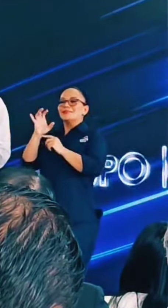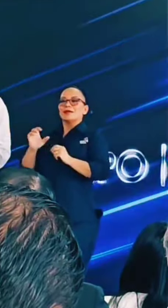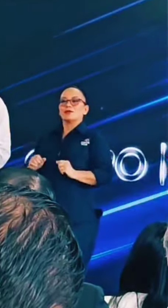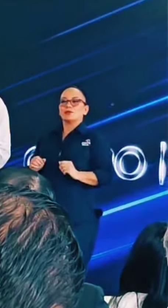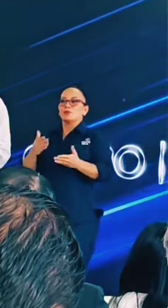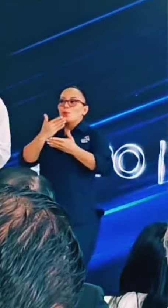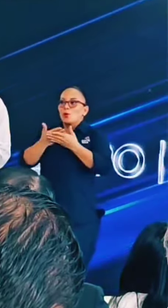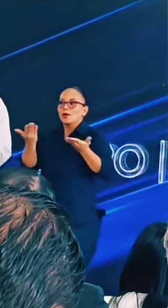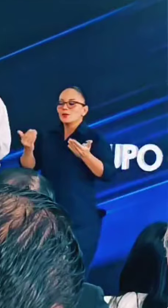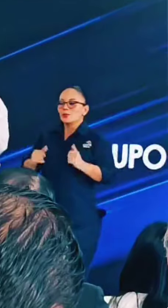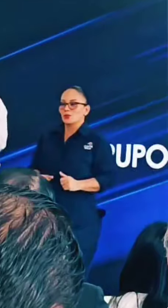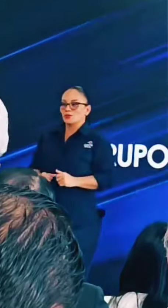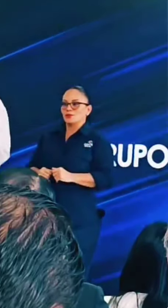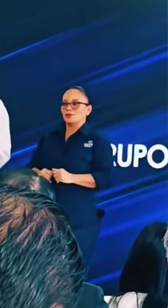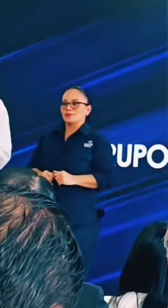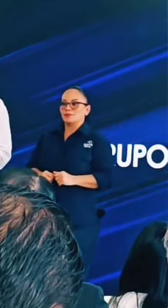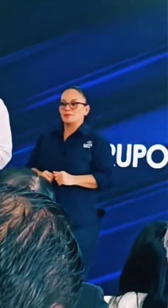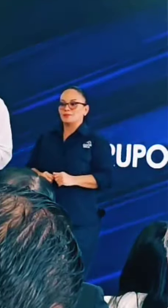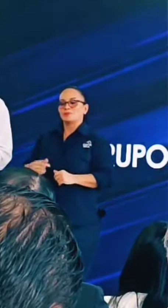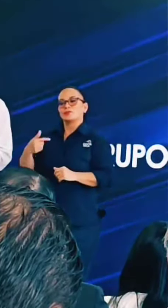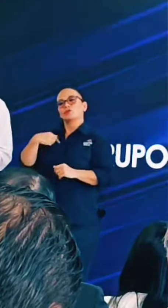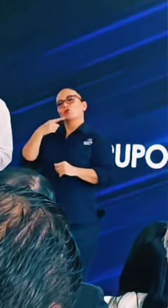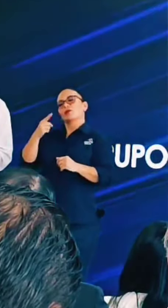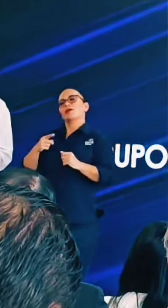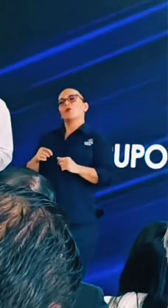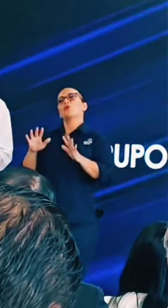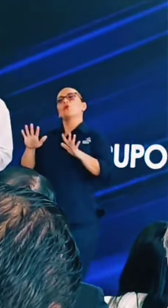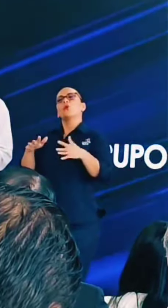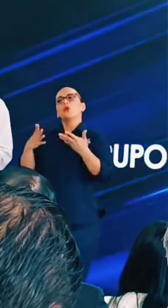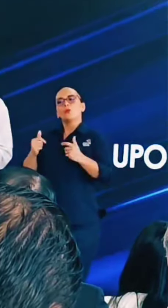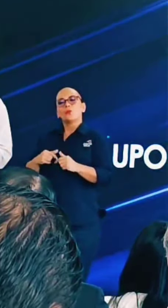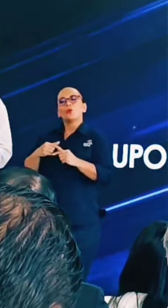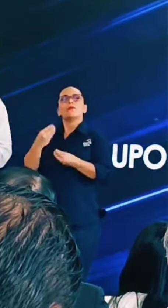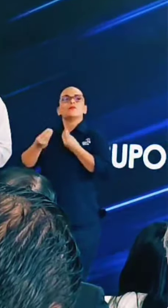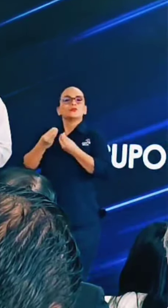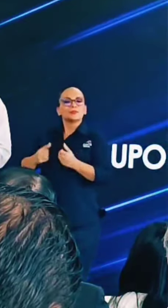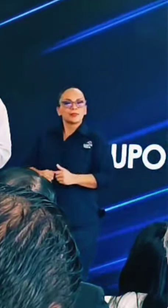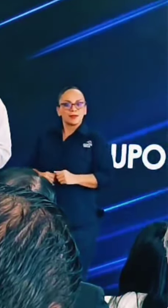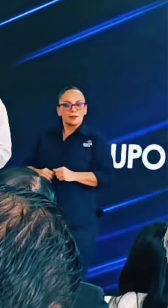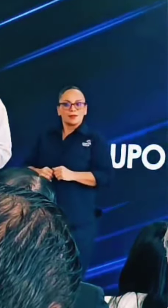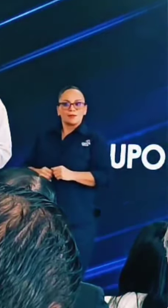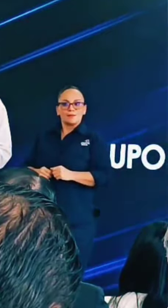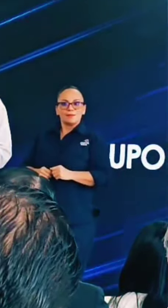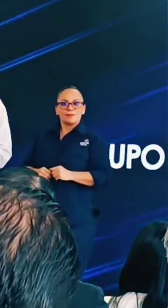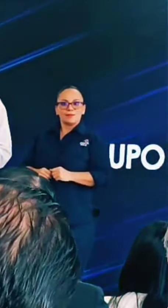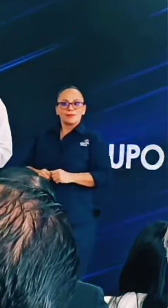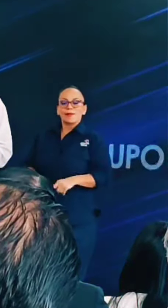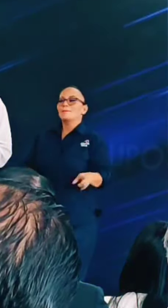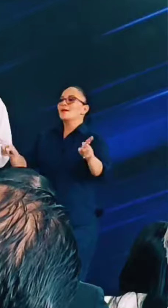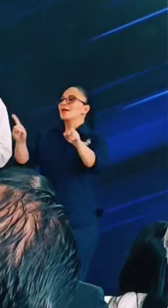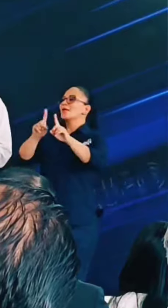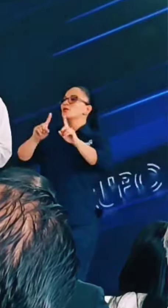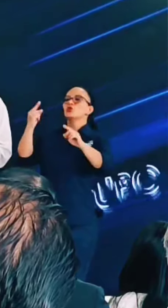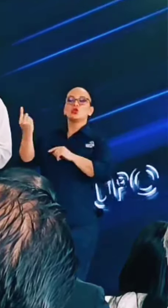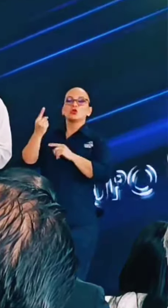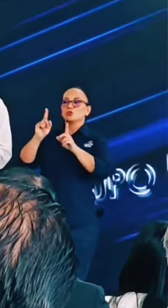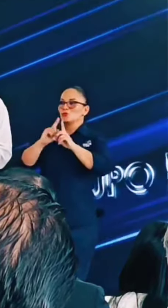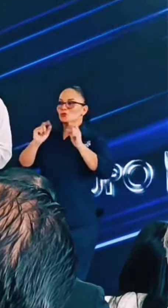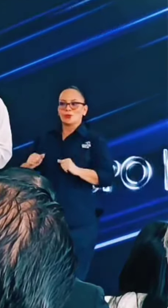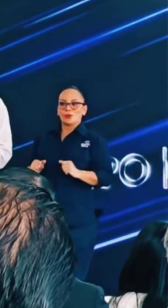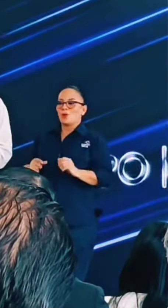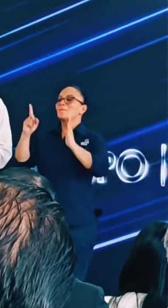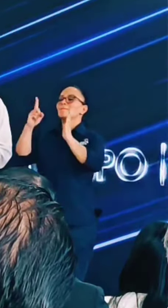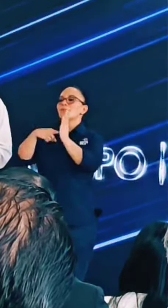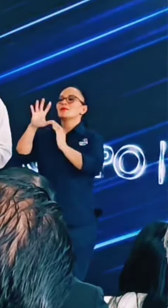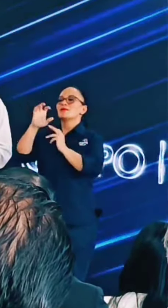Bueno, pero entonces yo digo, ¿cómo vamos a hacer para que no sólo esas